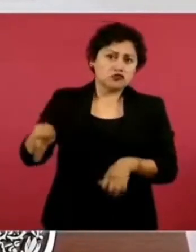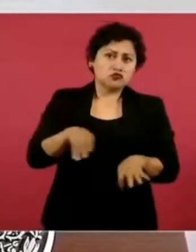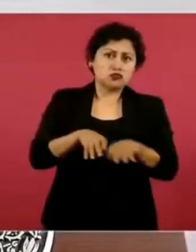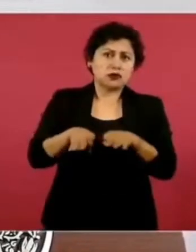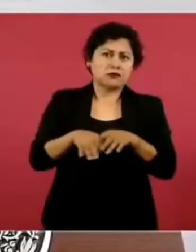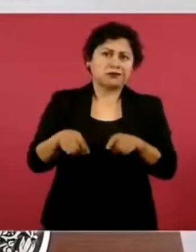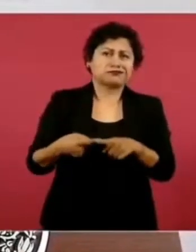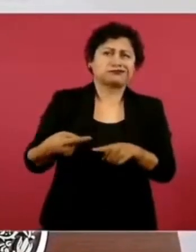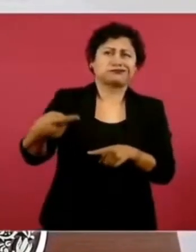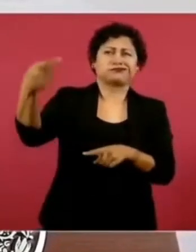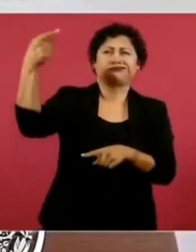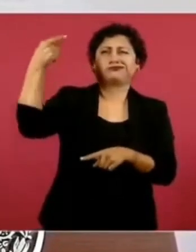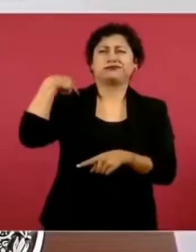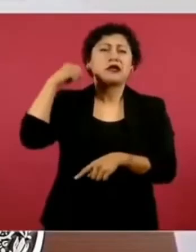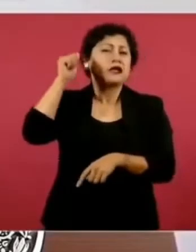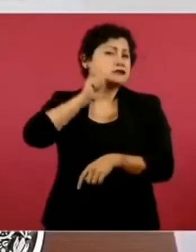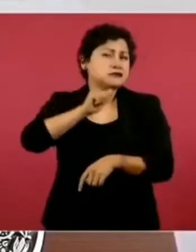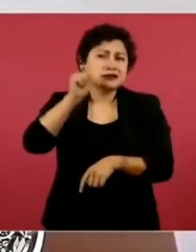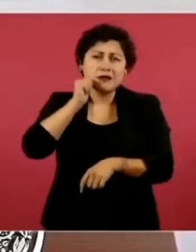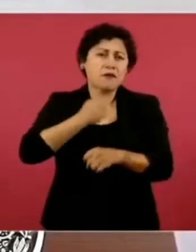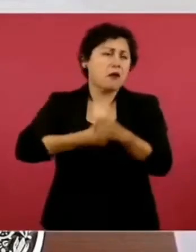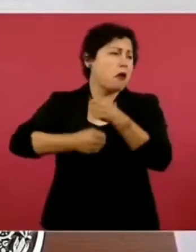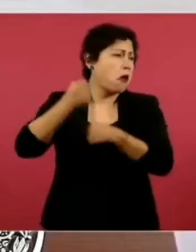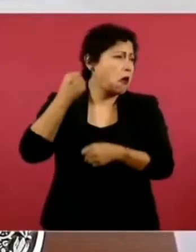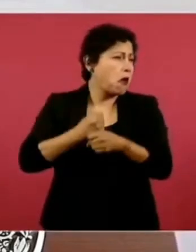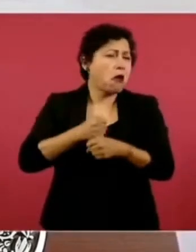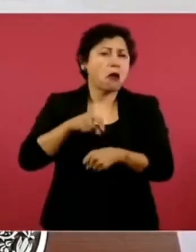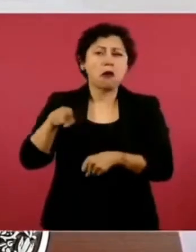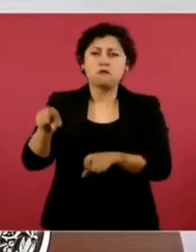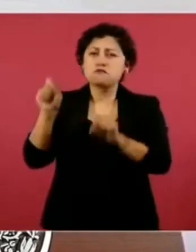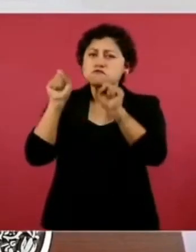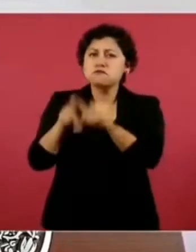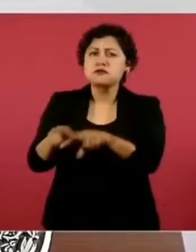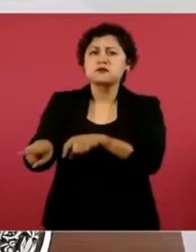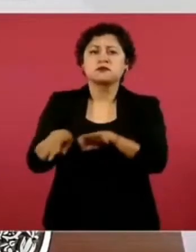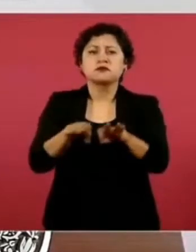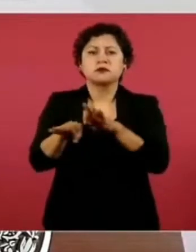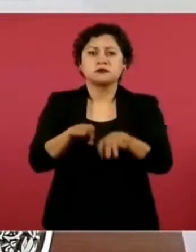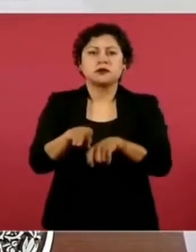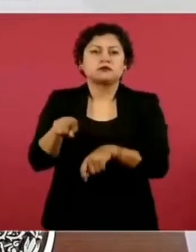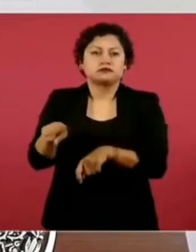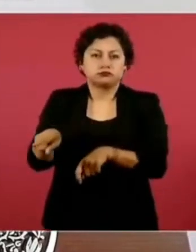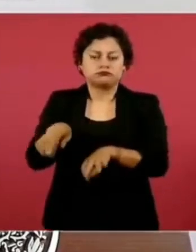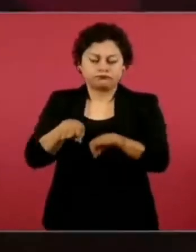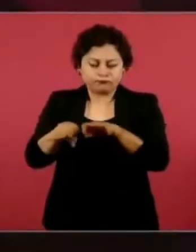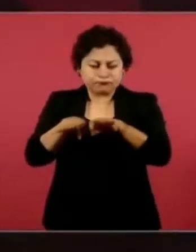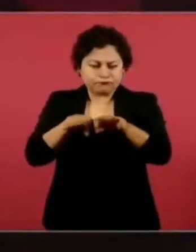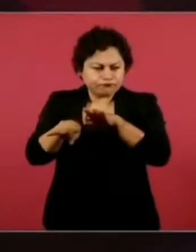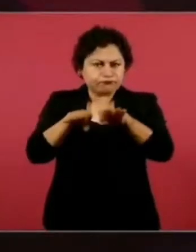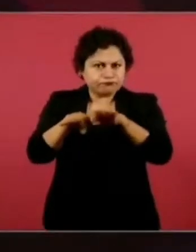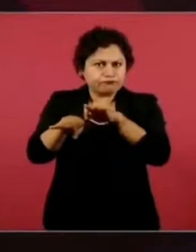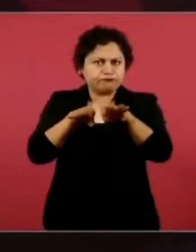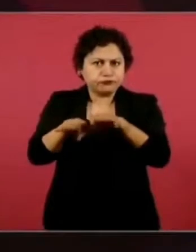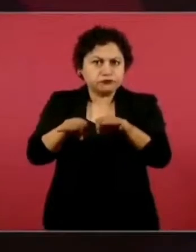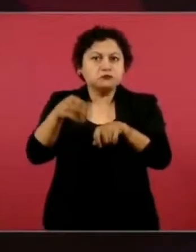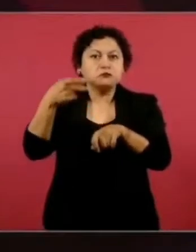Y lo otro que es muy importante es la limpieza, sobre todo